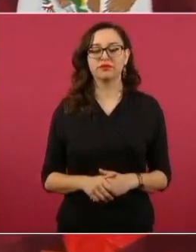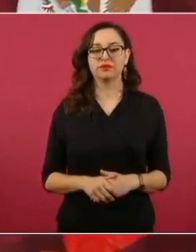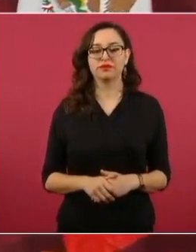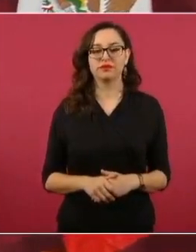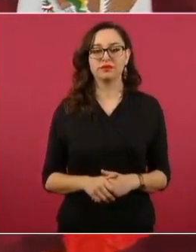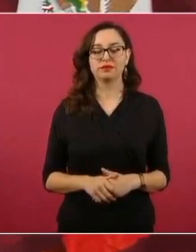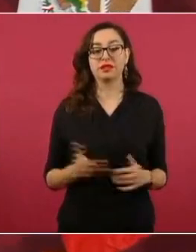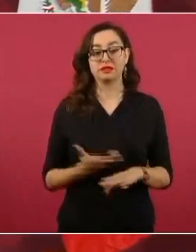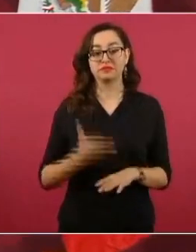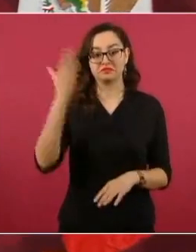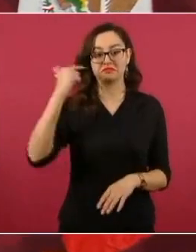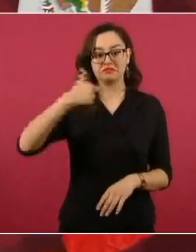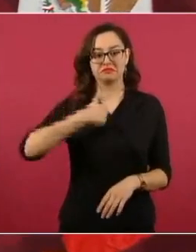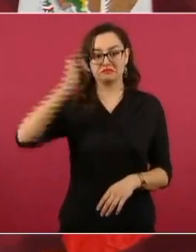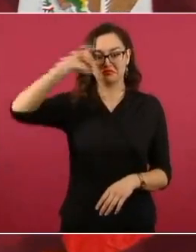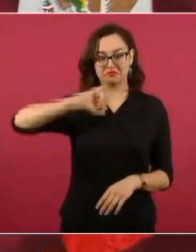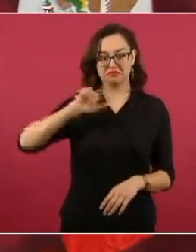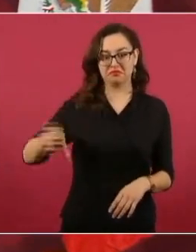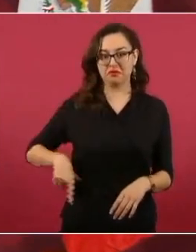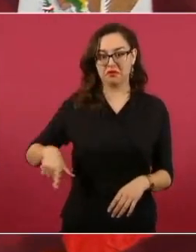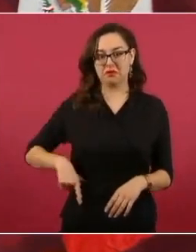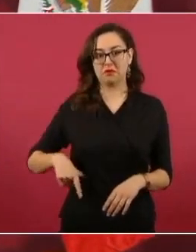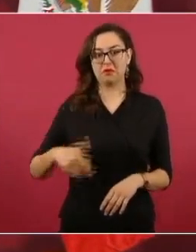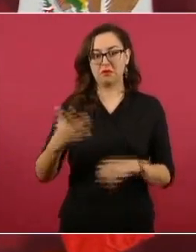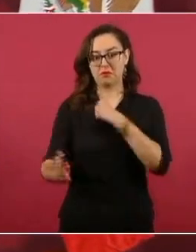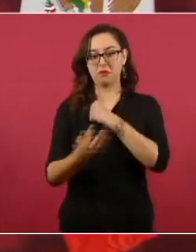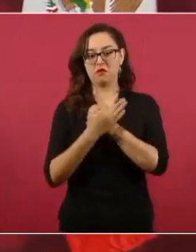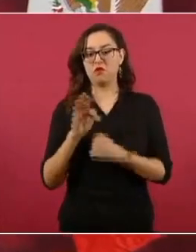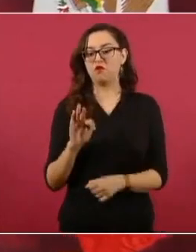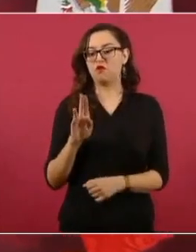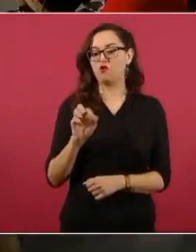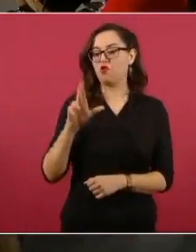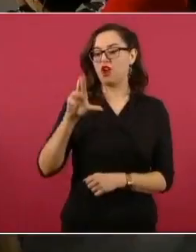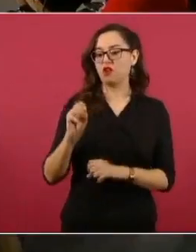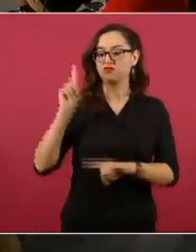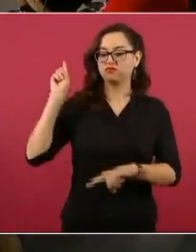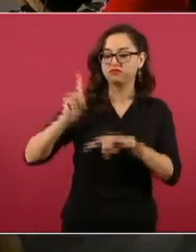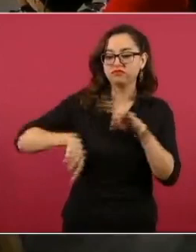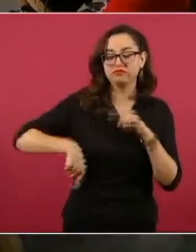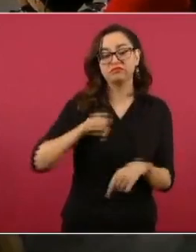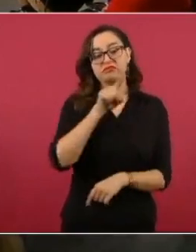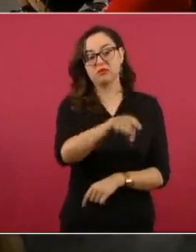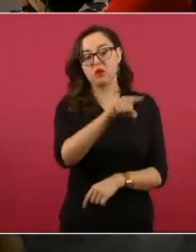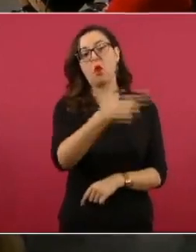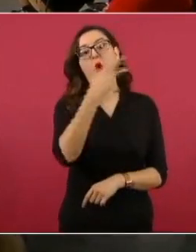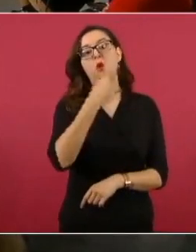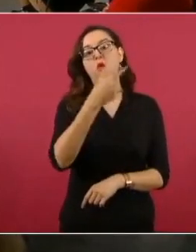cuando el desafuero escribió que